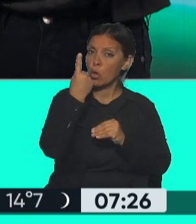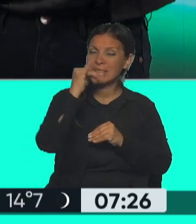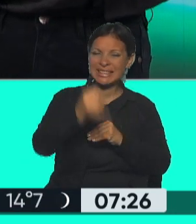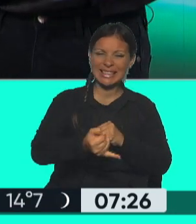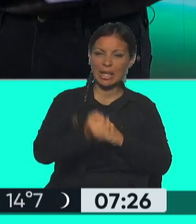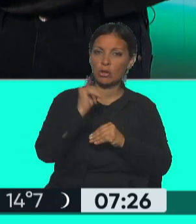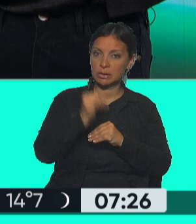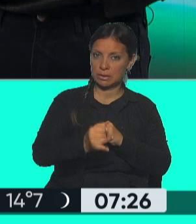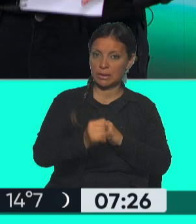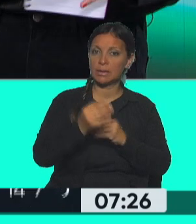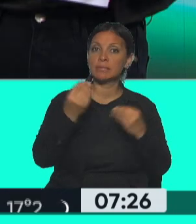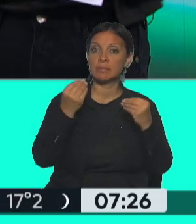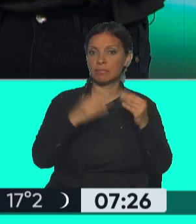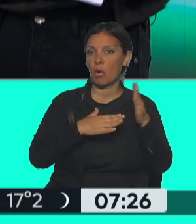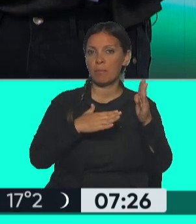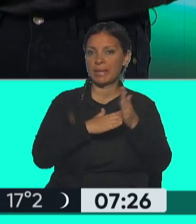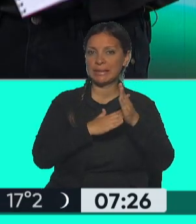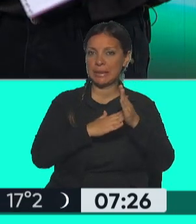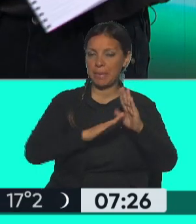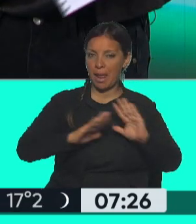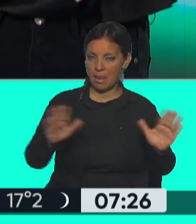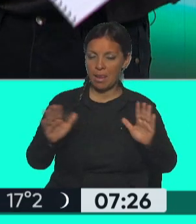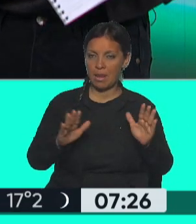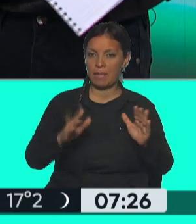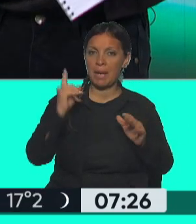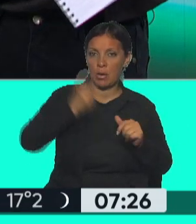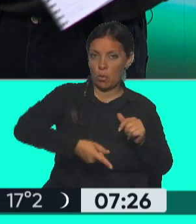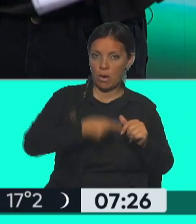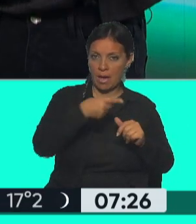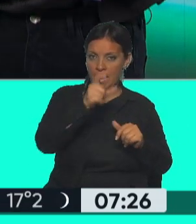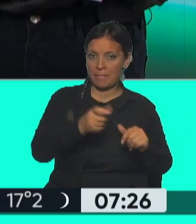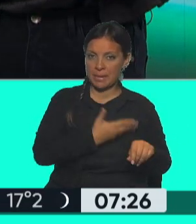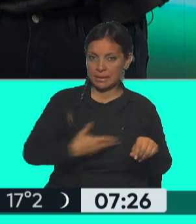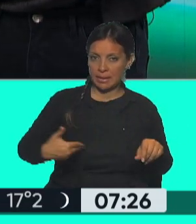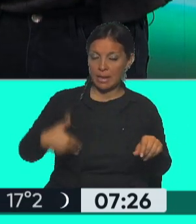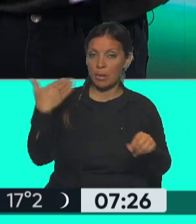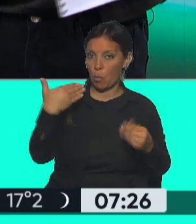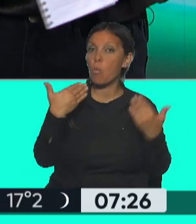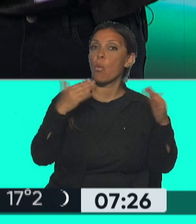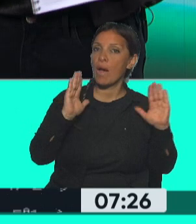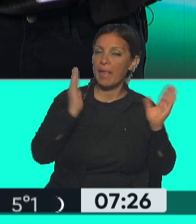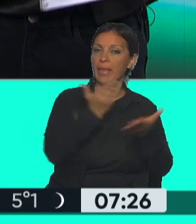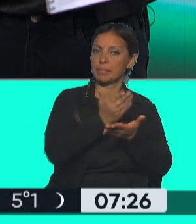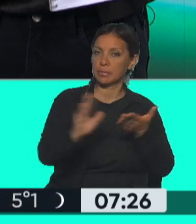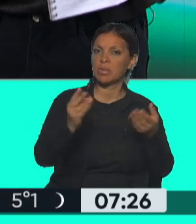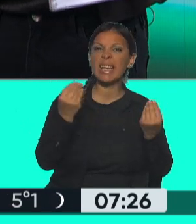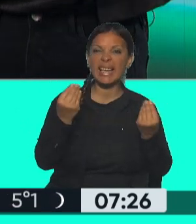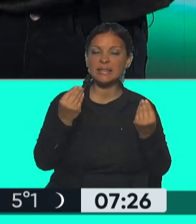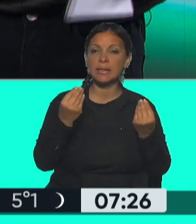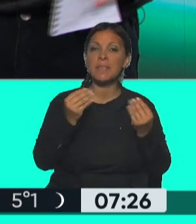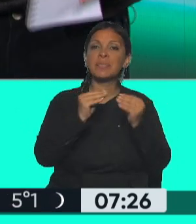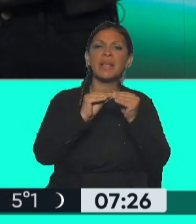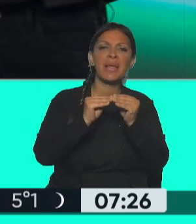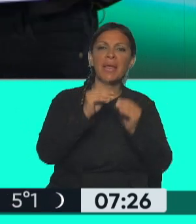a ser supuestamente, bueno, la causa por la cual ahora se los va a juzgar y puede quedar destituido como presidente. Tiene que ver con un delito de